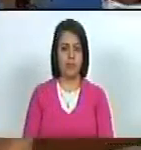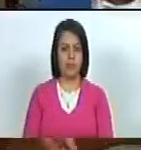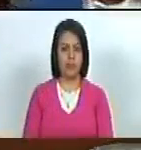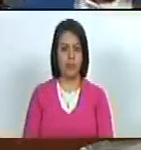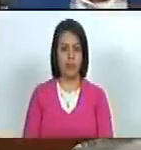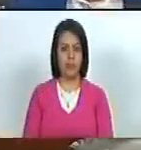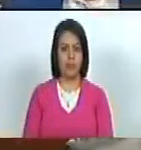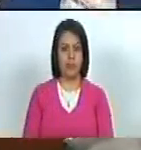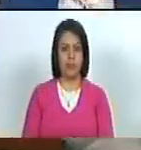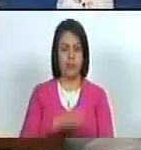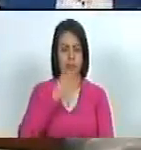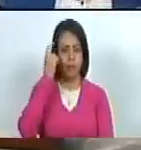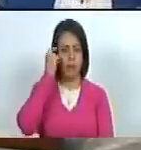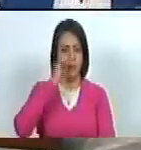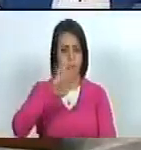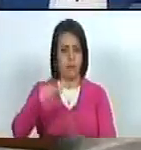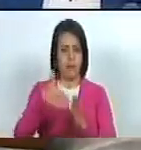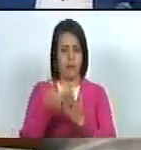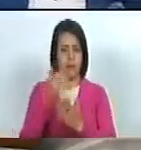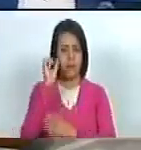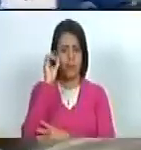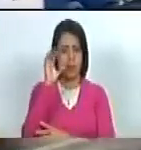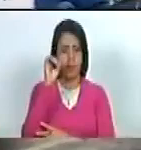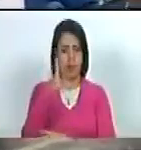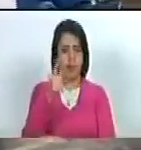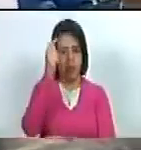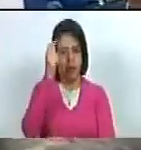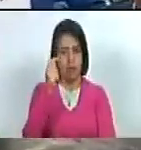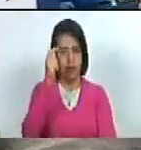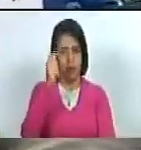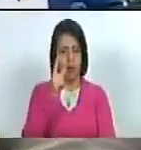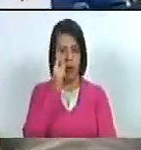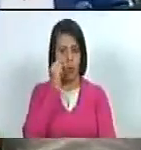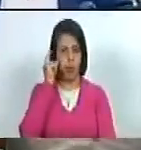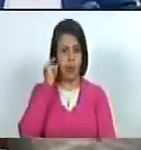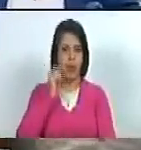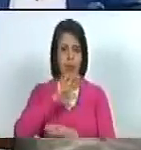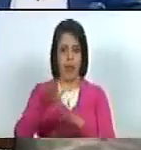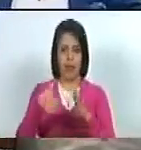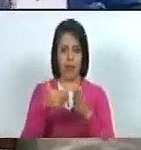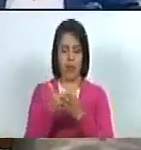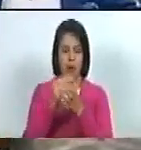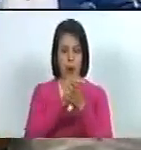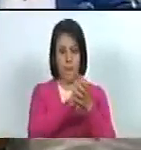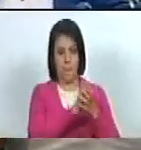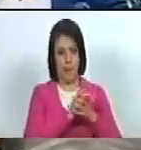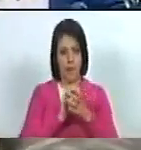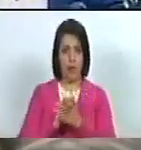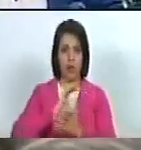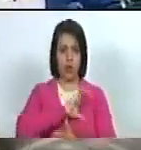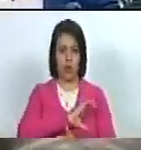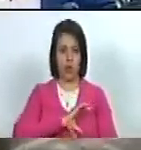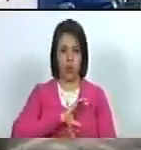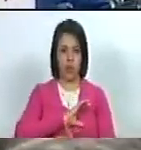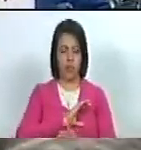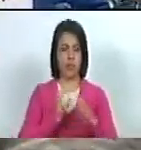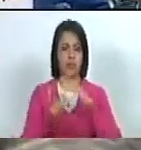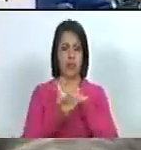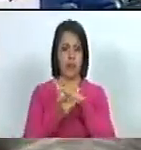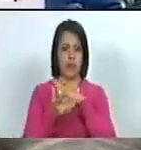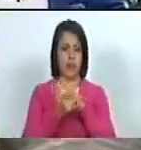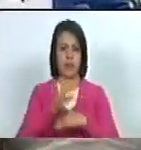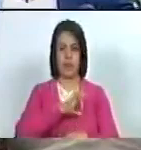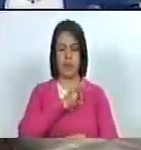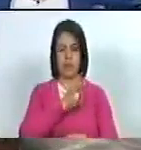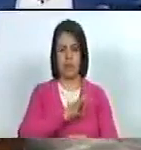Buenos días, colegas parlamentarios, señoras diputadas, señores diputados, colegas y amigos de las comisiones técnicas, señores